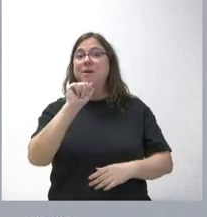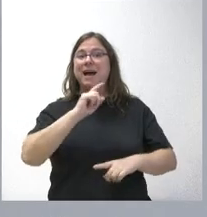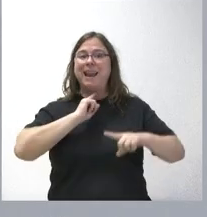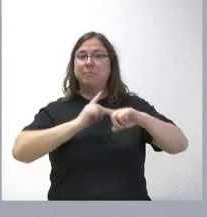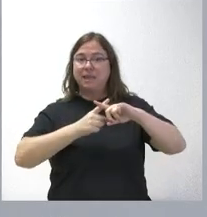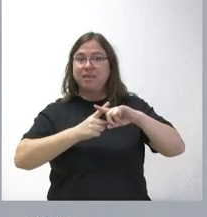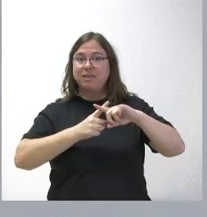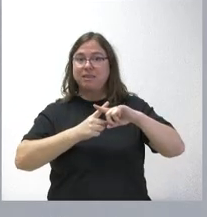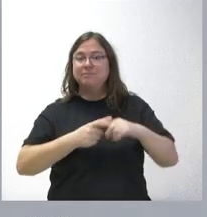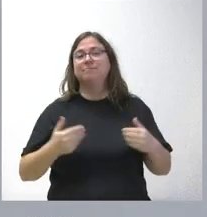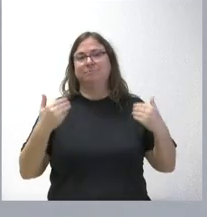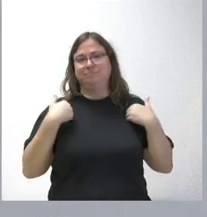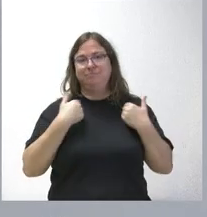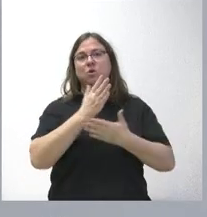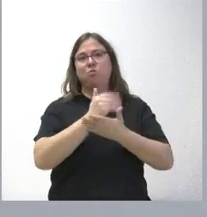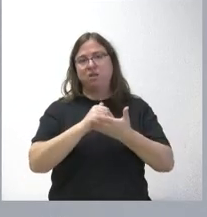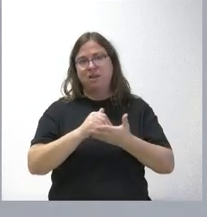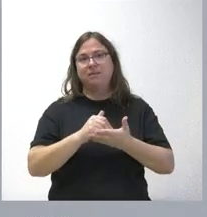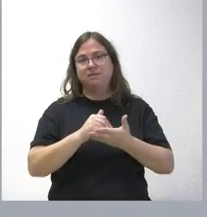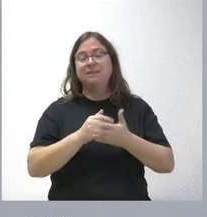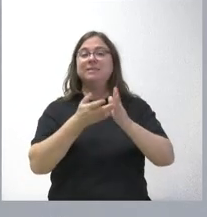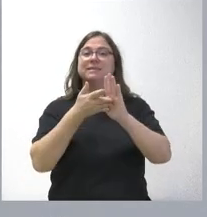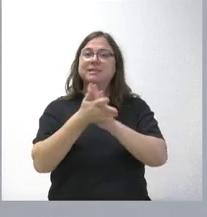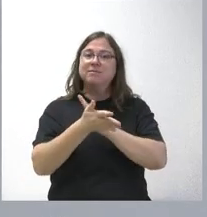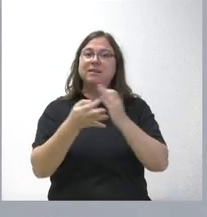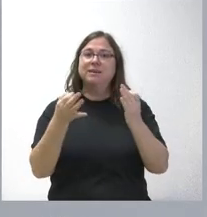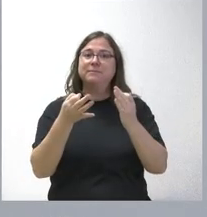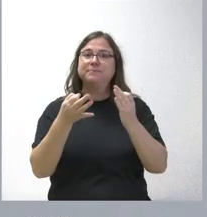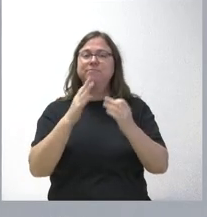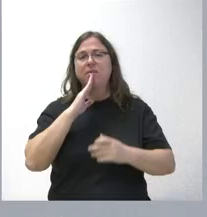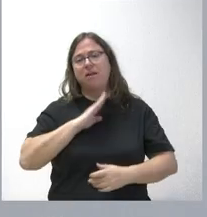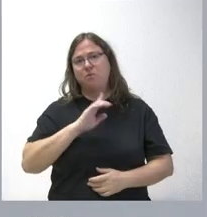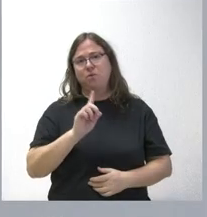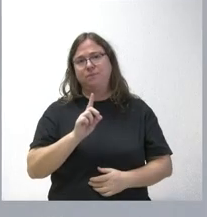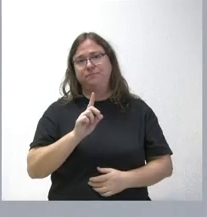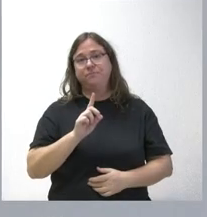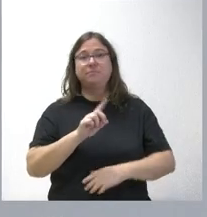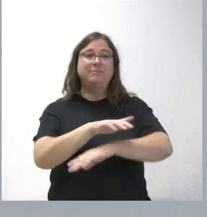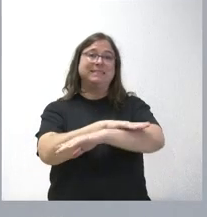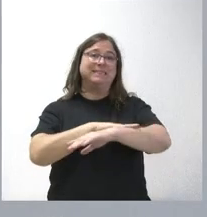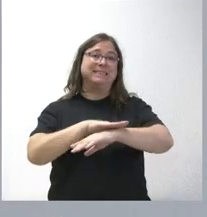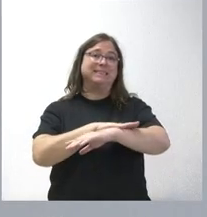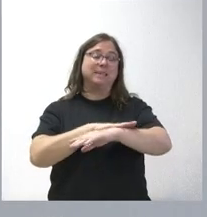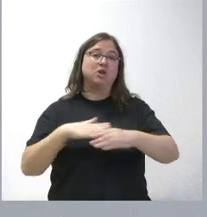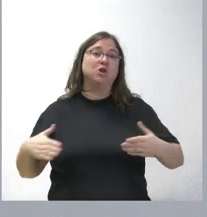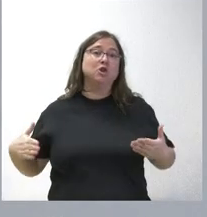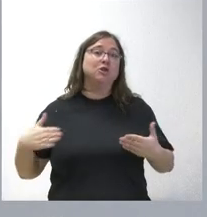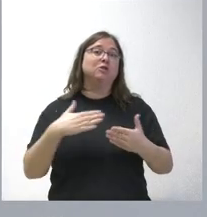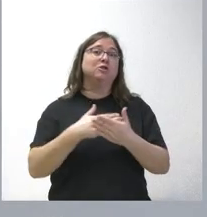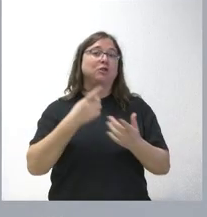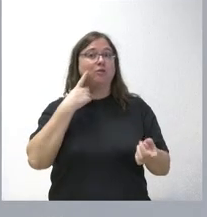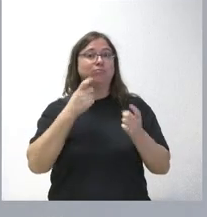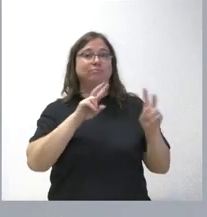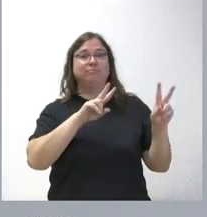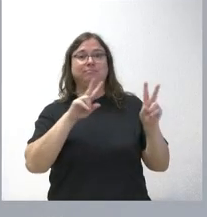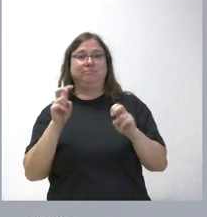su recaudación corresponde a las comunidades autónomas y, por tanto, no era adecuado que el Estado pudiera regular esta cuestión